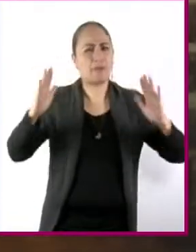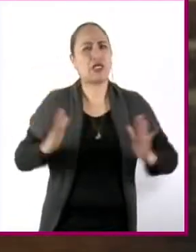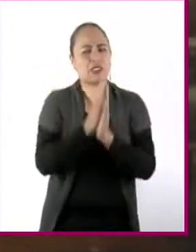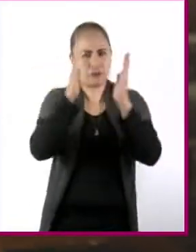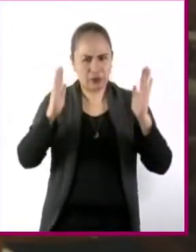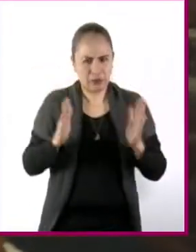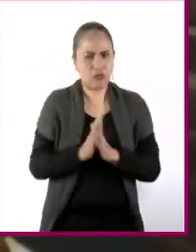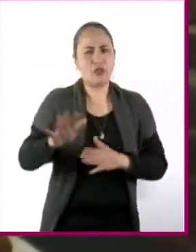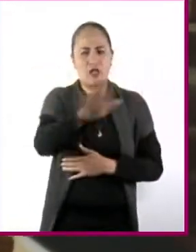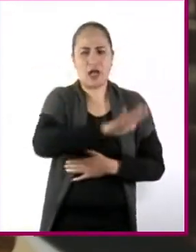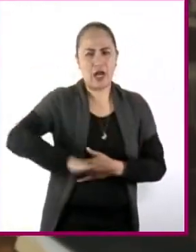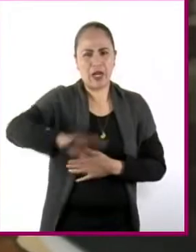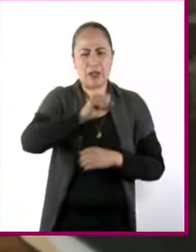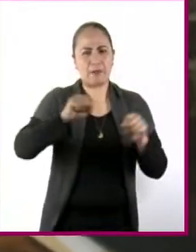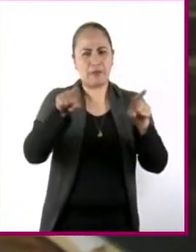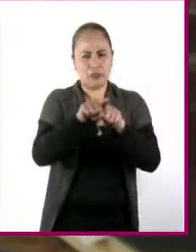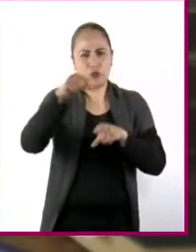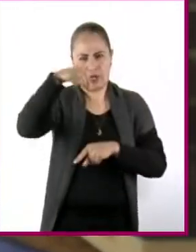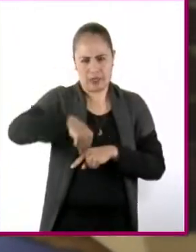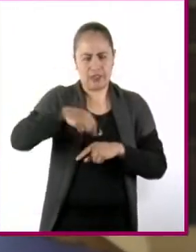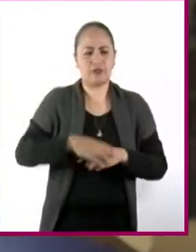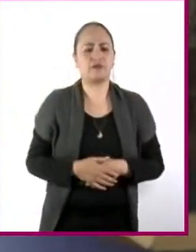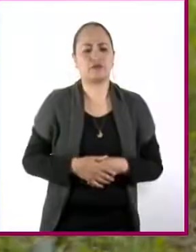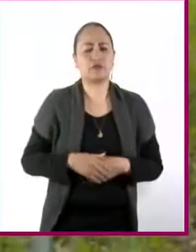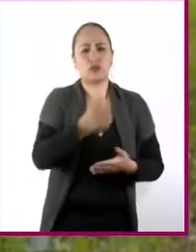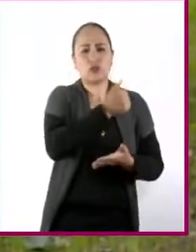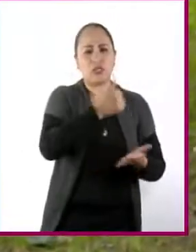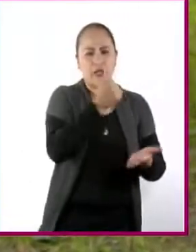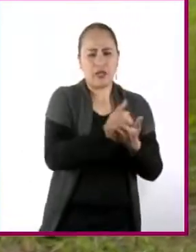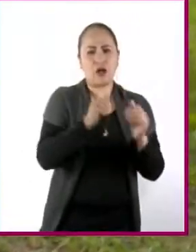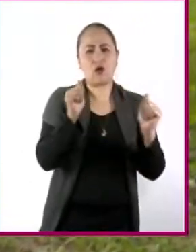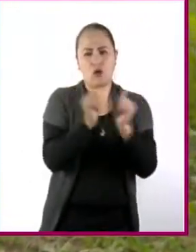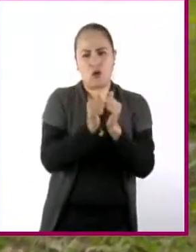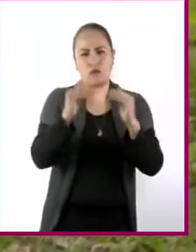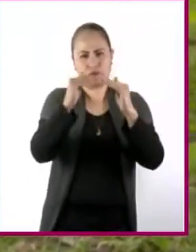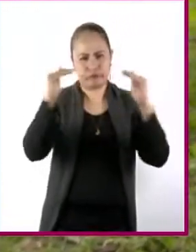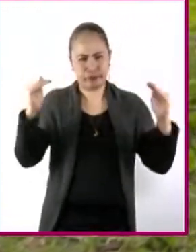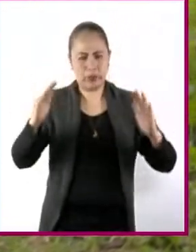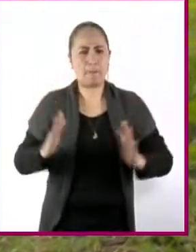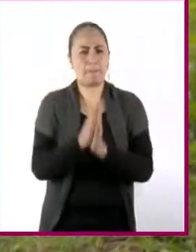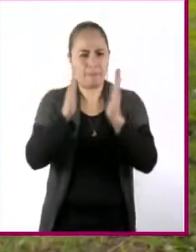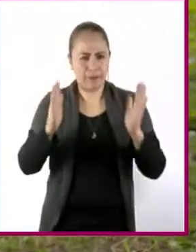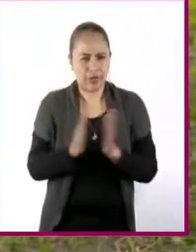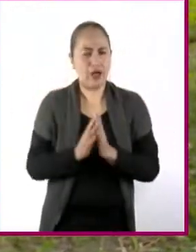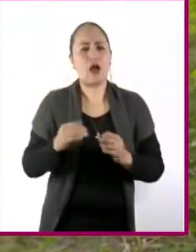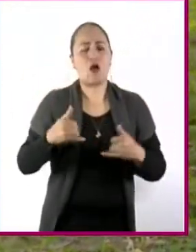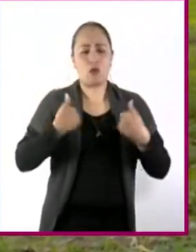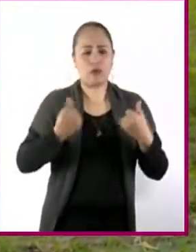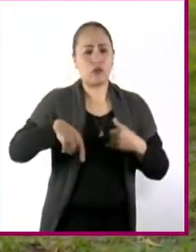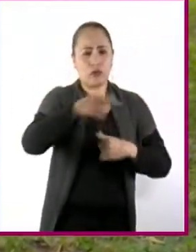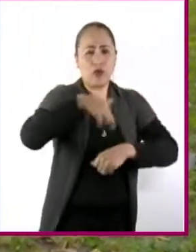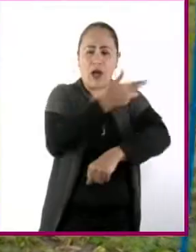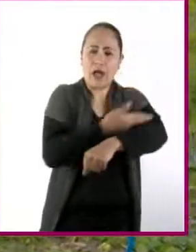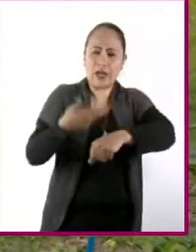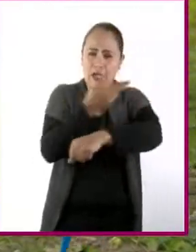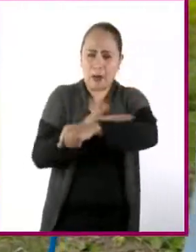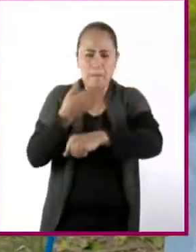democrática, ciudadanía y democracia, la juventud actuando de manera organizada en sus comunidades.